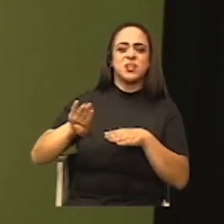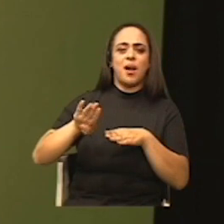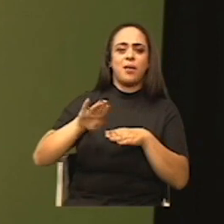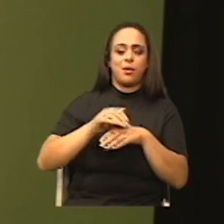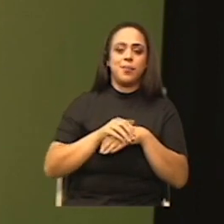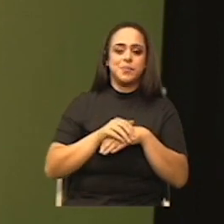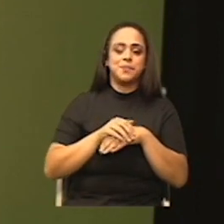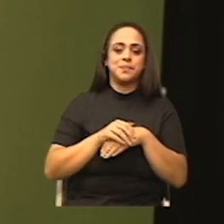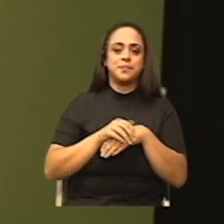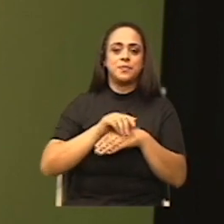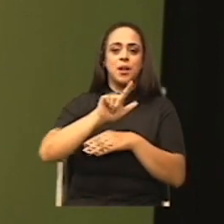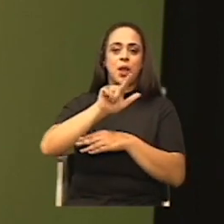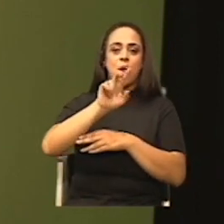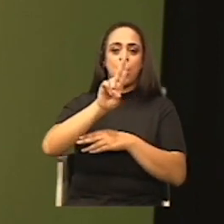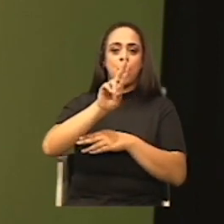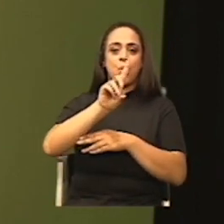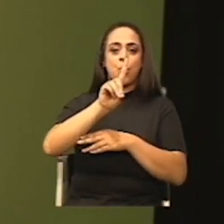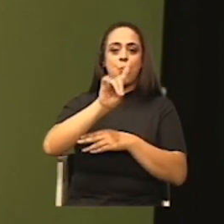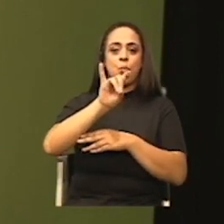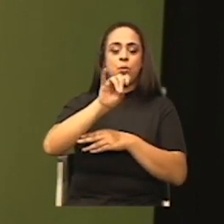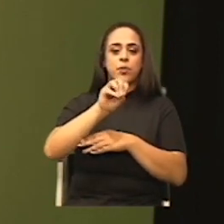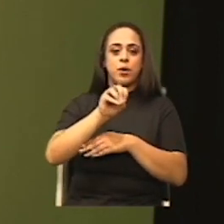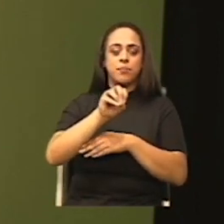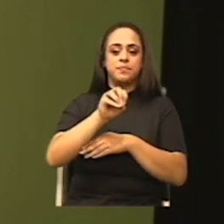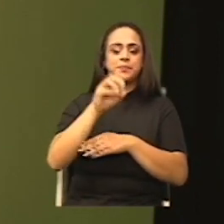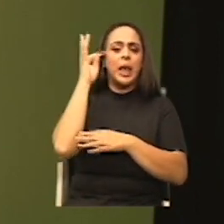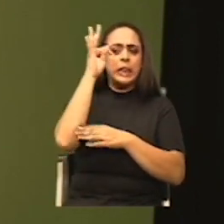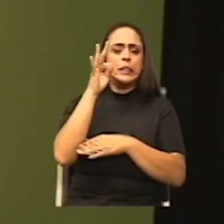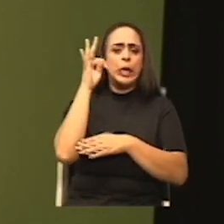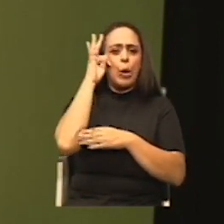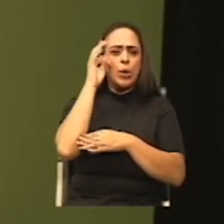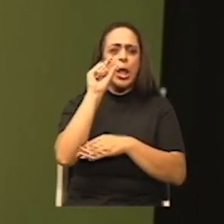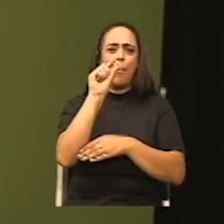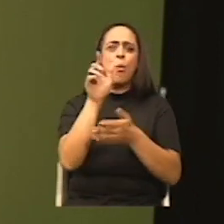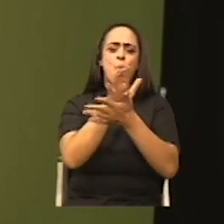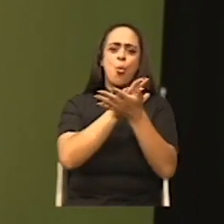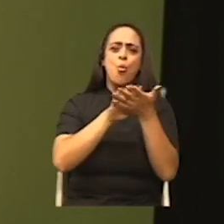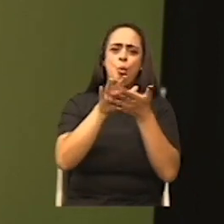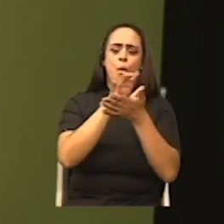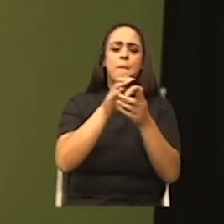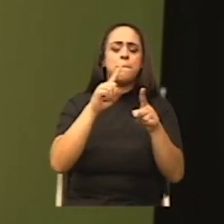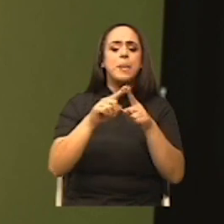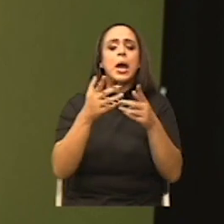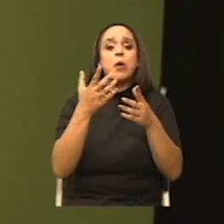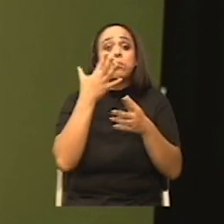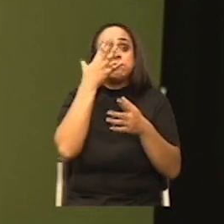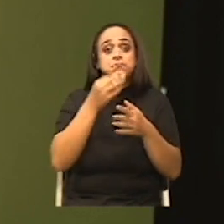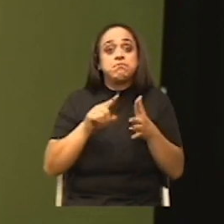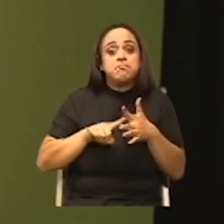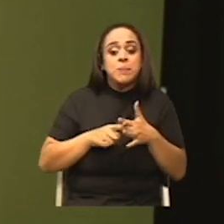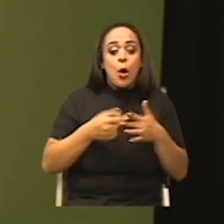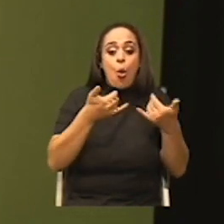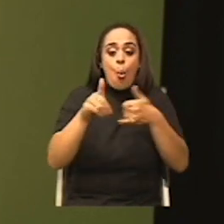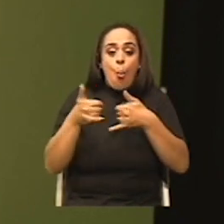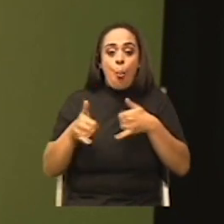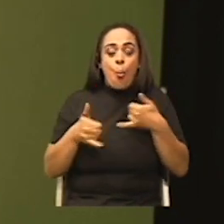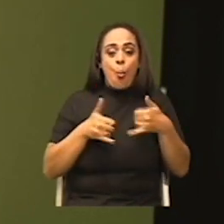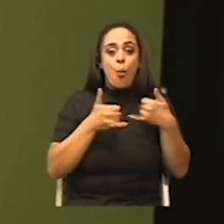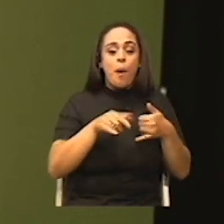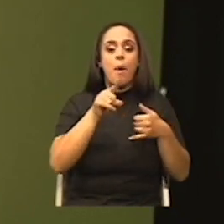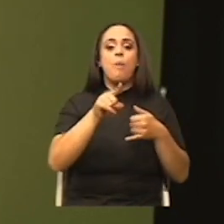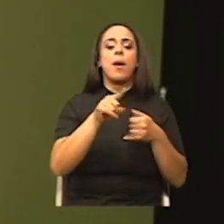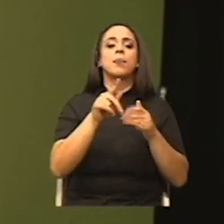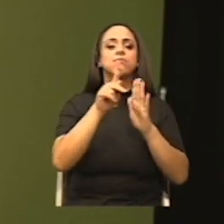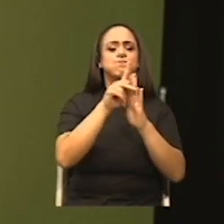la autoría es un poco confusa a lo largo de la historia. Pero se cree que comenzó como un juego lúdico. Y que a partir de ahí se han explicado